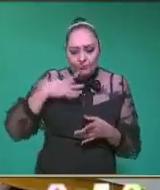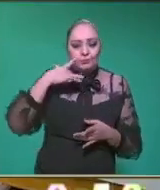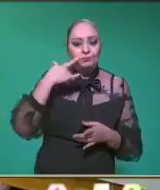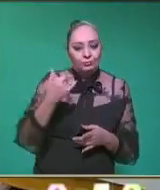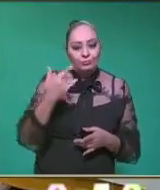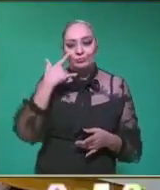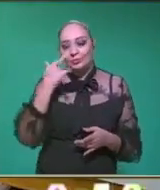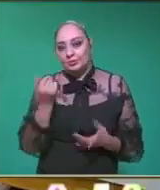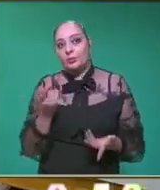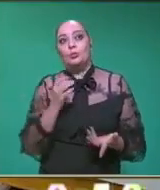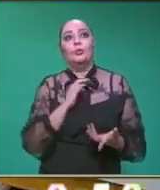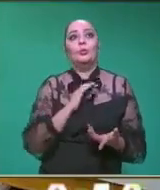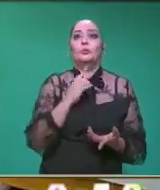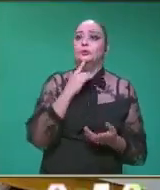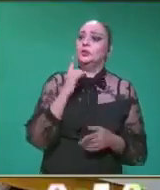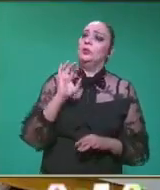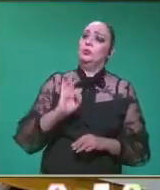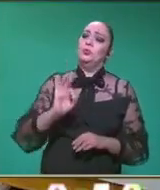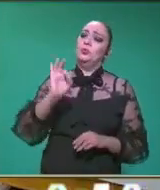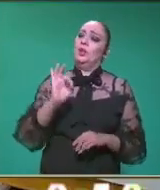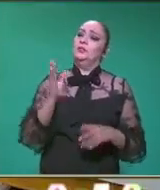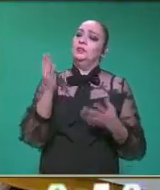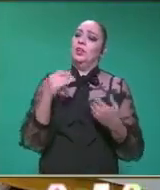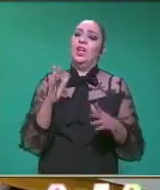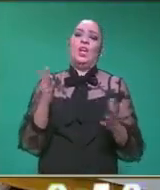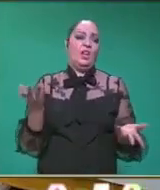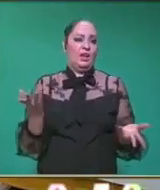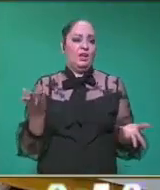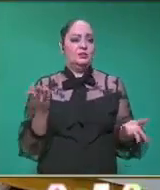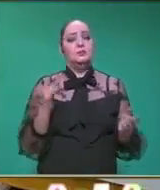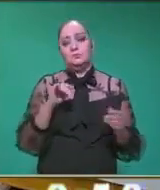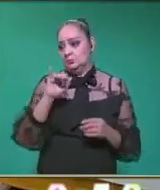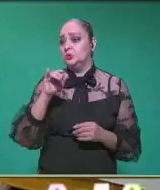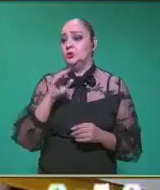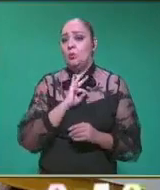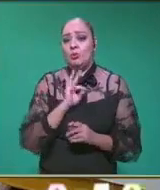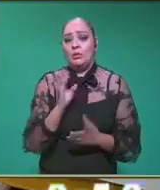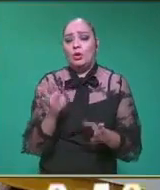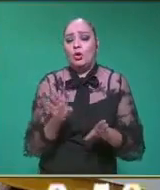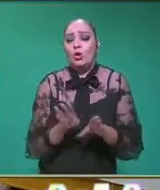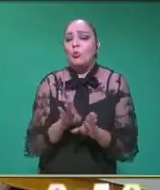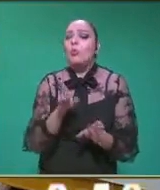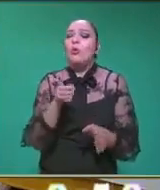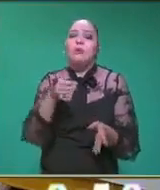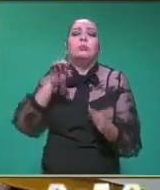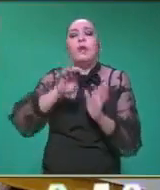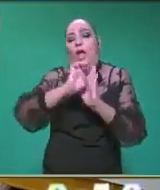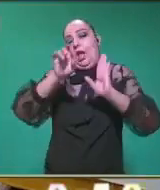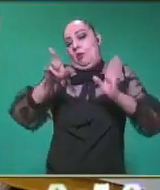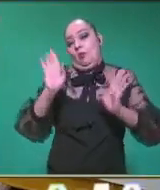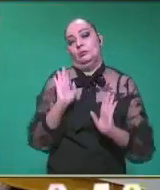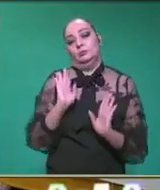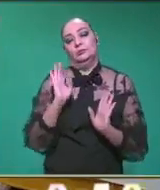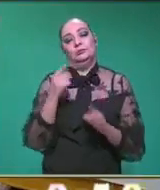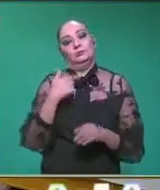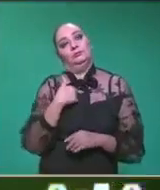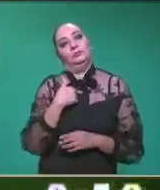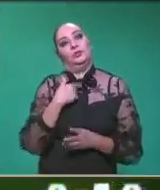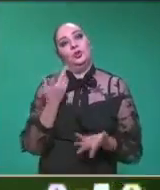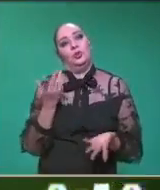Profe, ¿le podemos asignar puntajes a estos tiros? O cuando tenemos ciertos, ¿de qué manera lo haría usted? ver. Yo lo haría